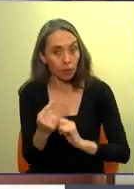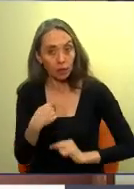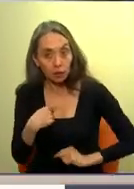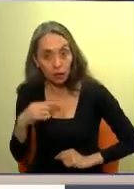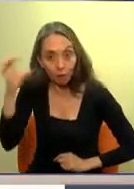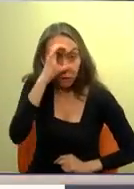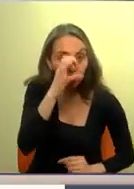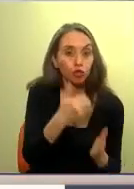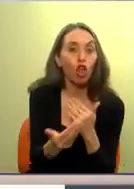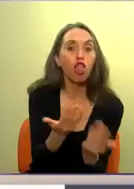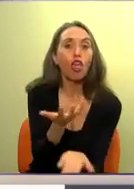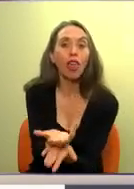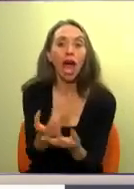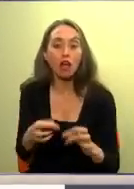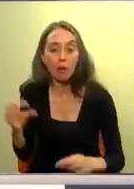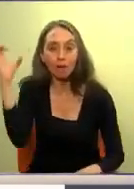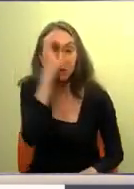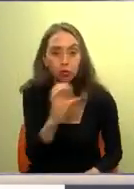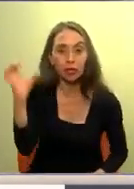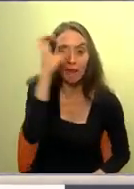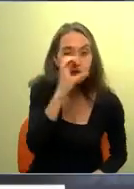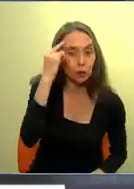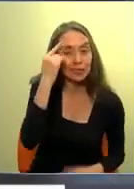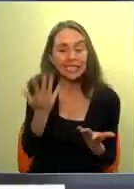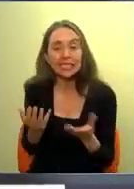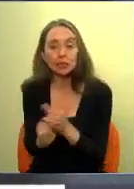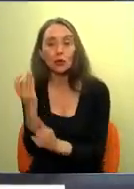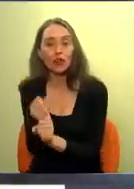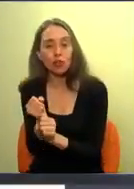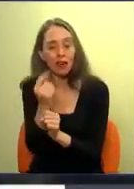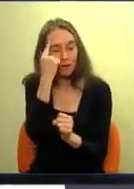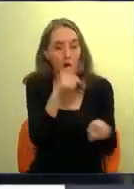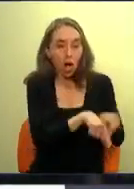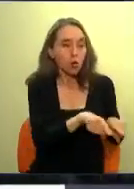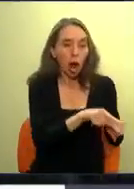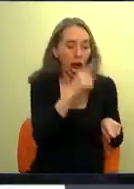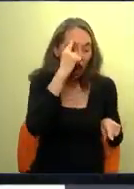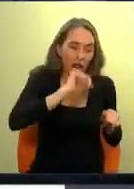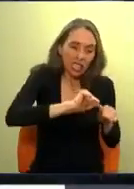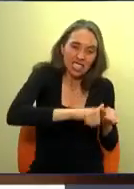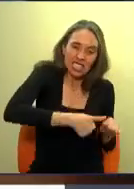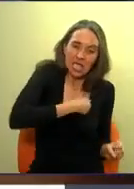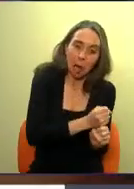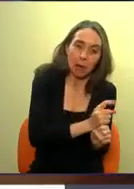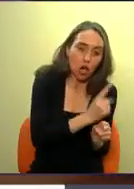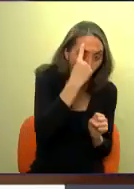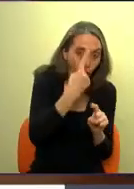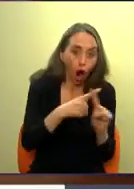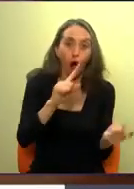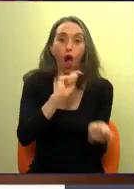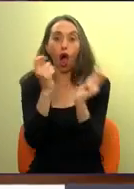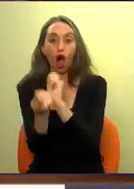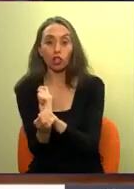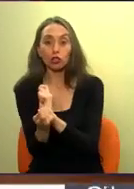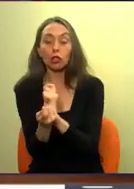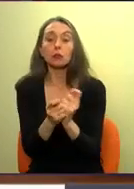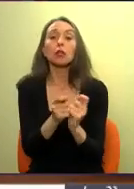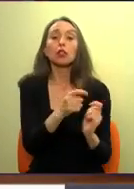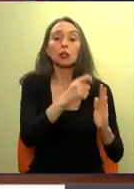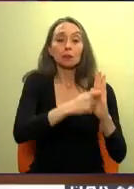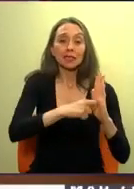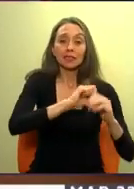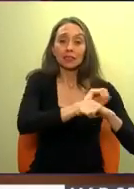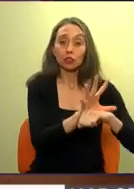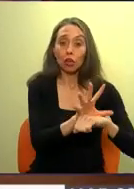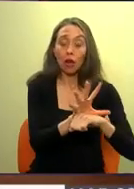que salir a buscar. Buscar, buscar y buscar un nuevo trabajo, reinventarse. La pandemia se transformó en una crisis económica. Menos ingresos